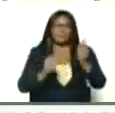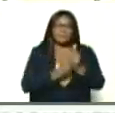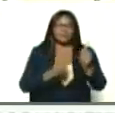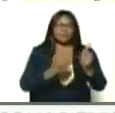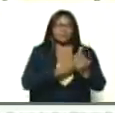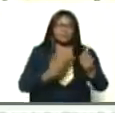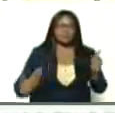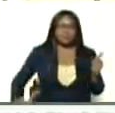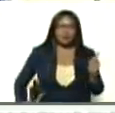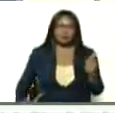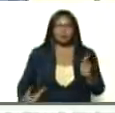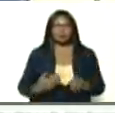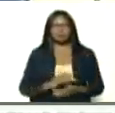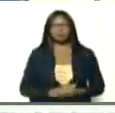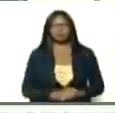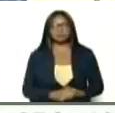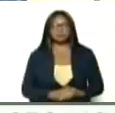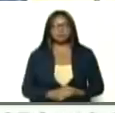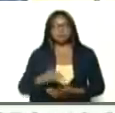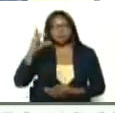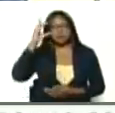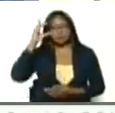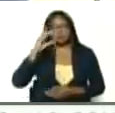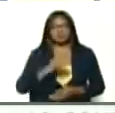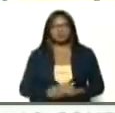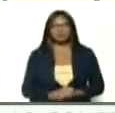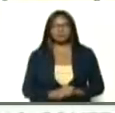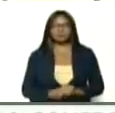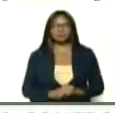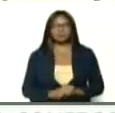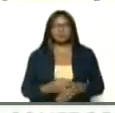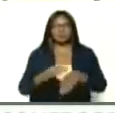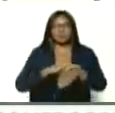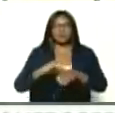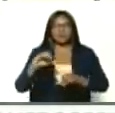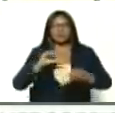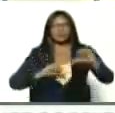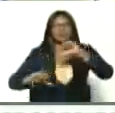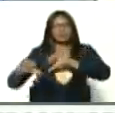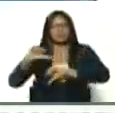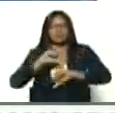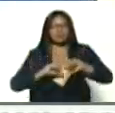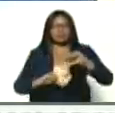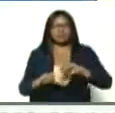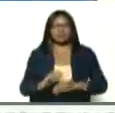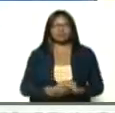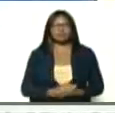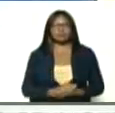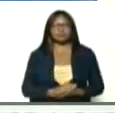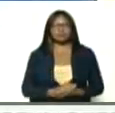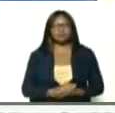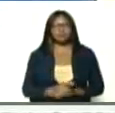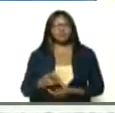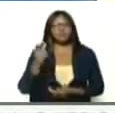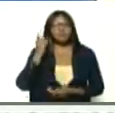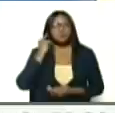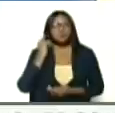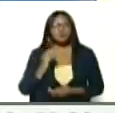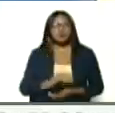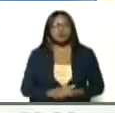doctora Delcy Rodríguez, a la ministra de ciencia y tecnología, doctora